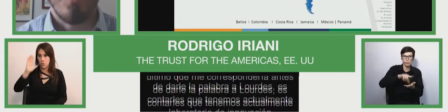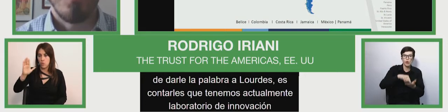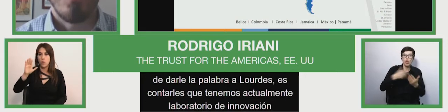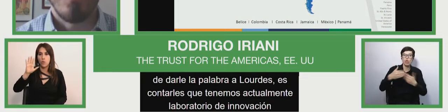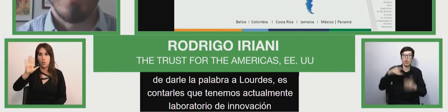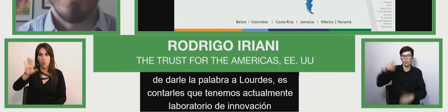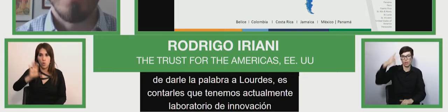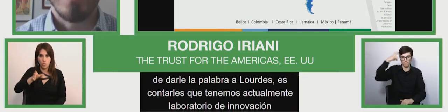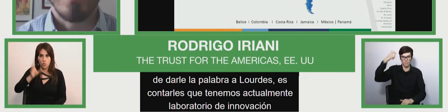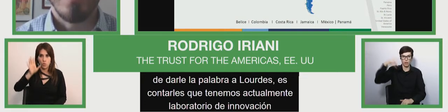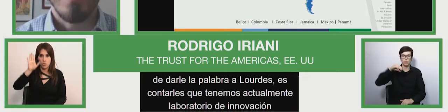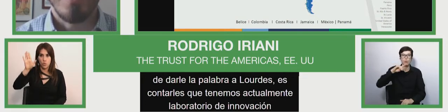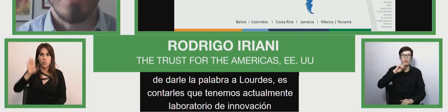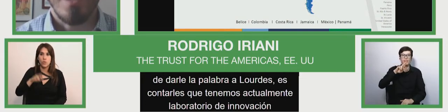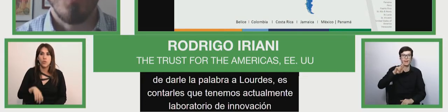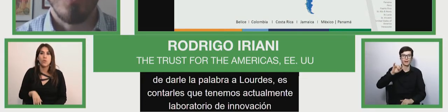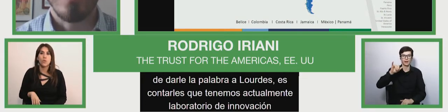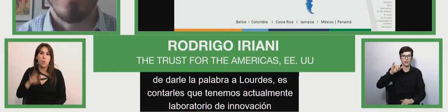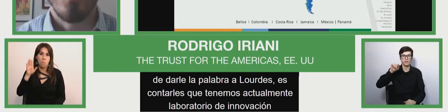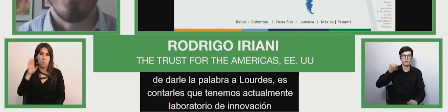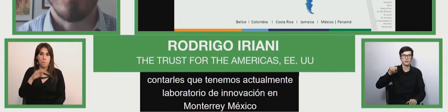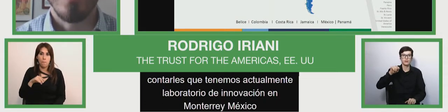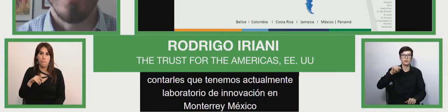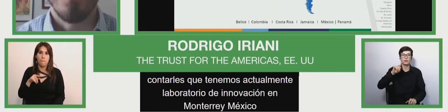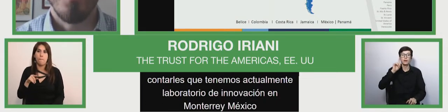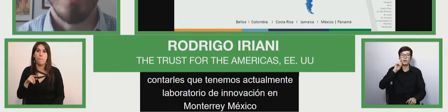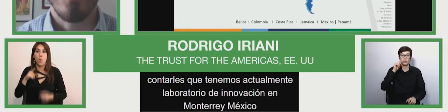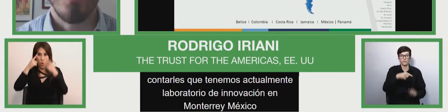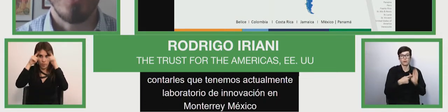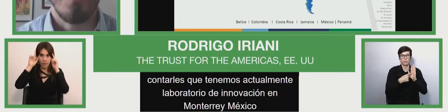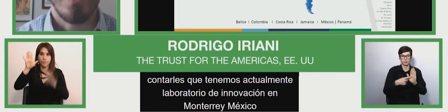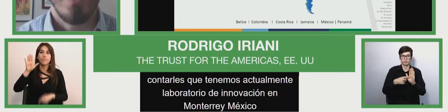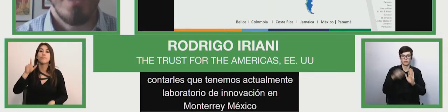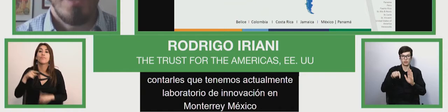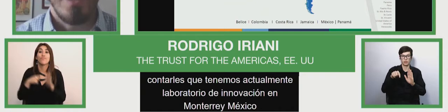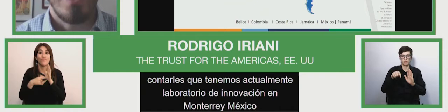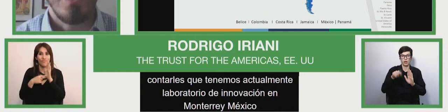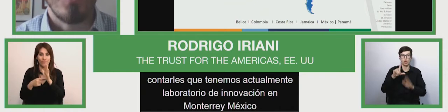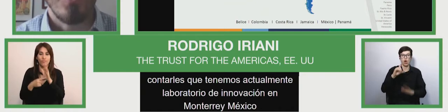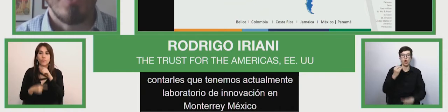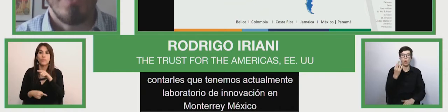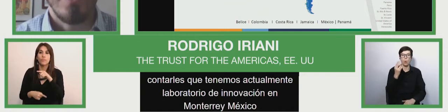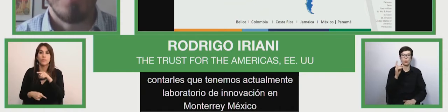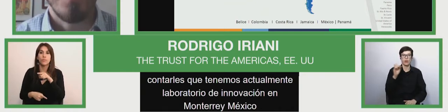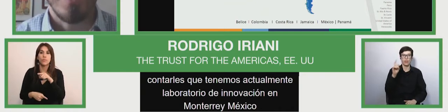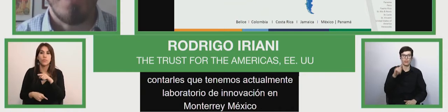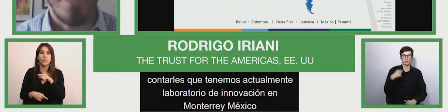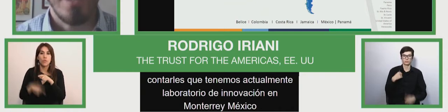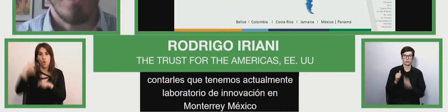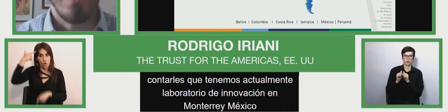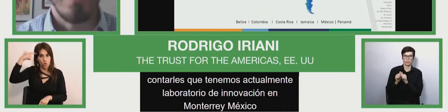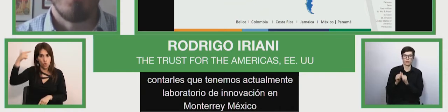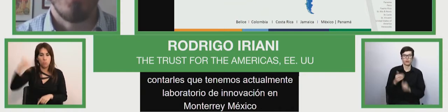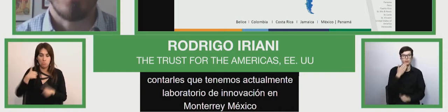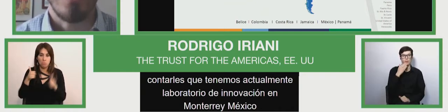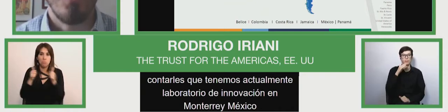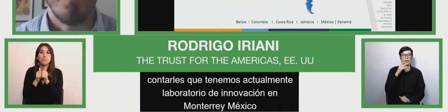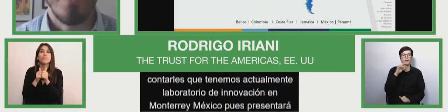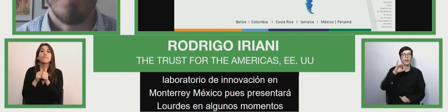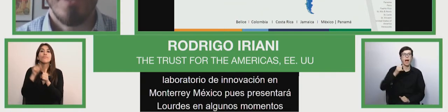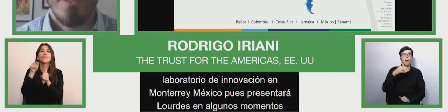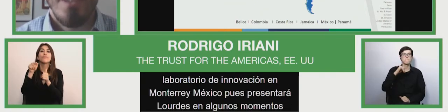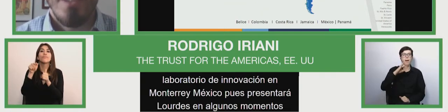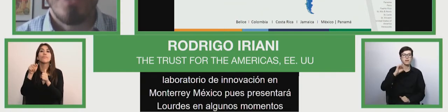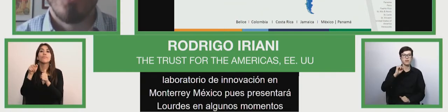México, como presentará Lourdes en unos momentos, pero también en Kingston, Jamaica y en Bogotá,